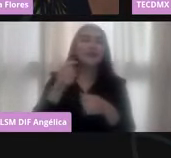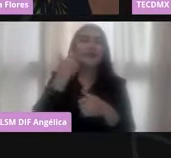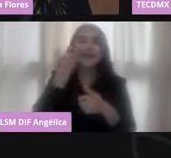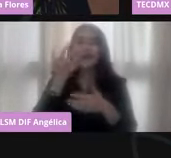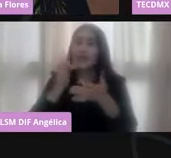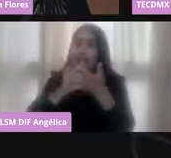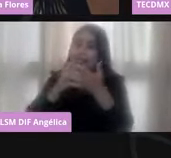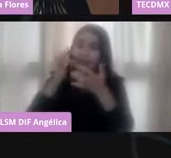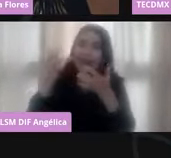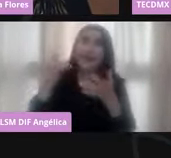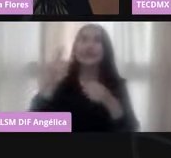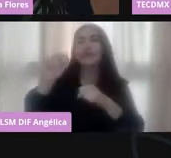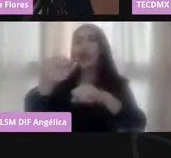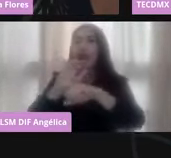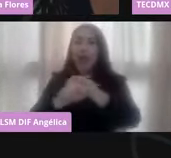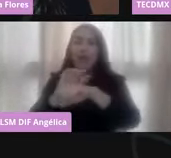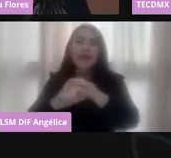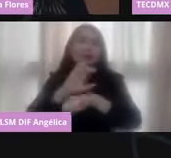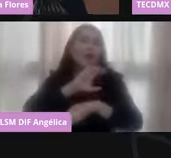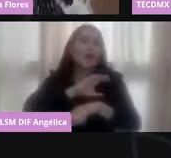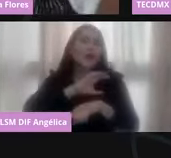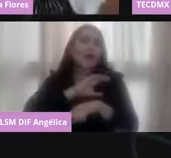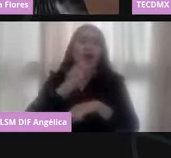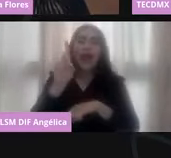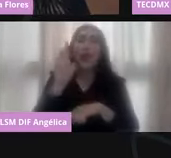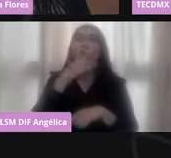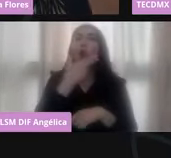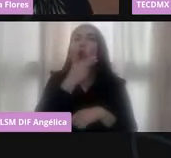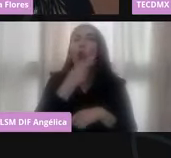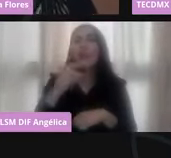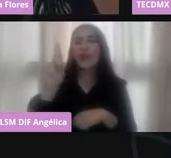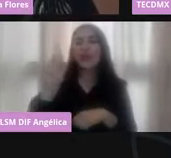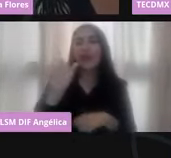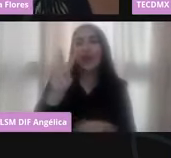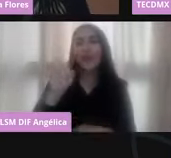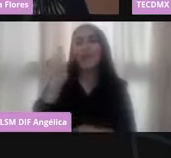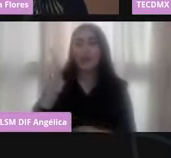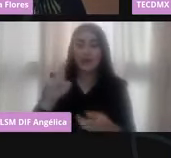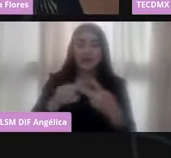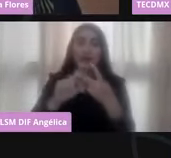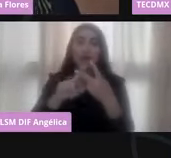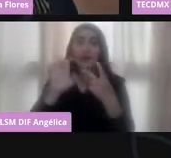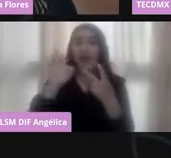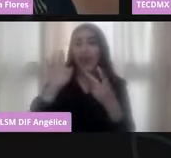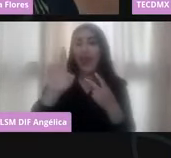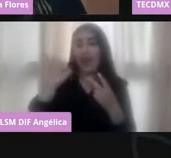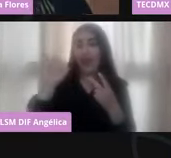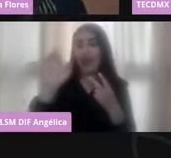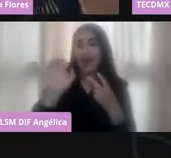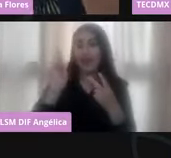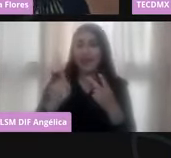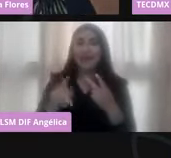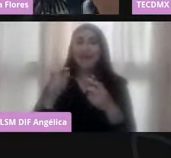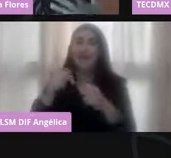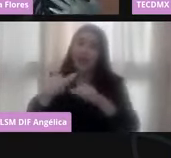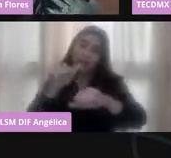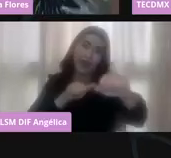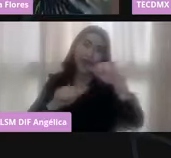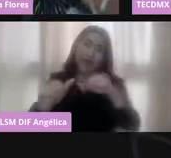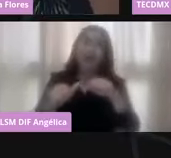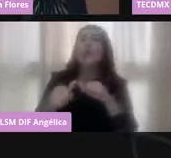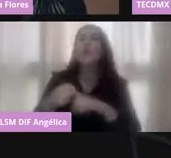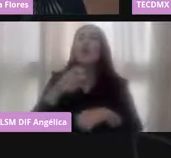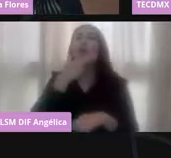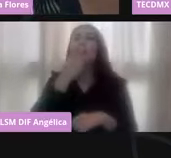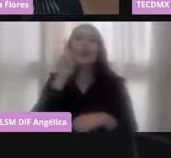queridísimo amigo David y ahora Eric en sustitución de nuestra querida amiga Jimena, a que le mandamos un